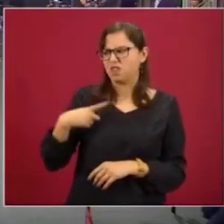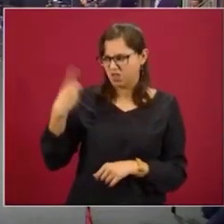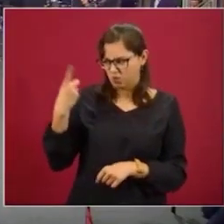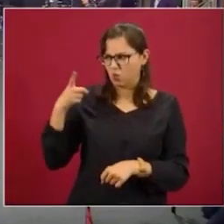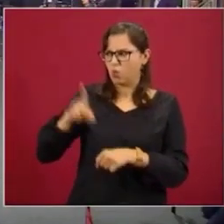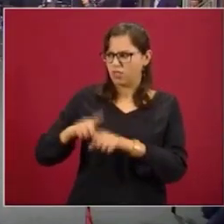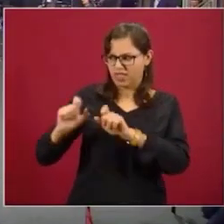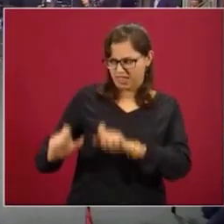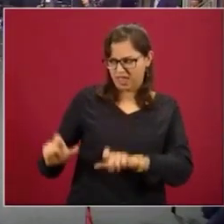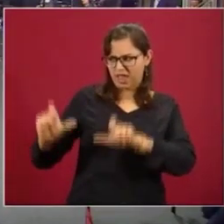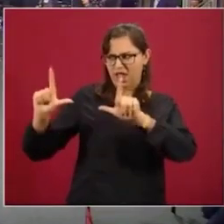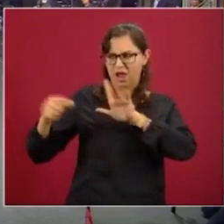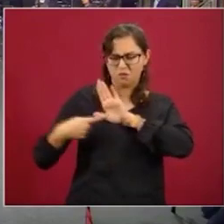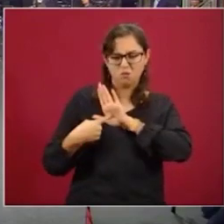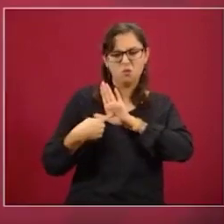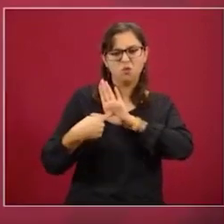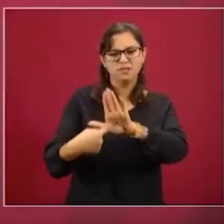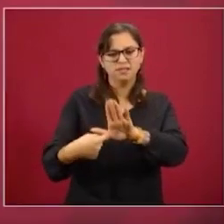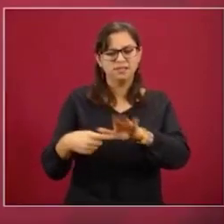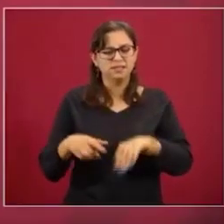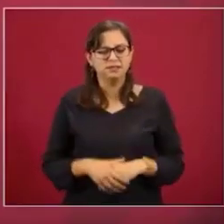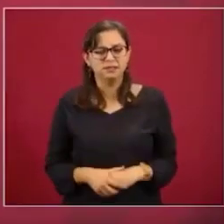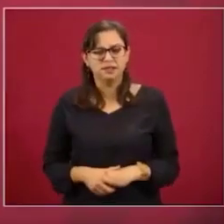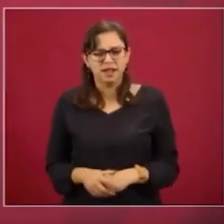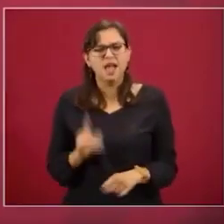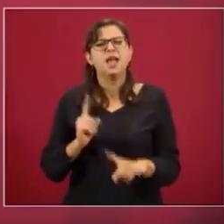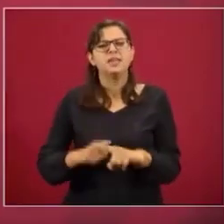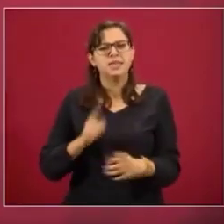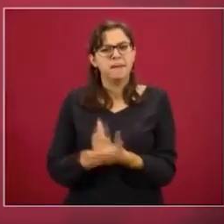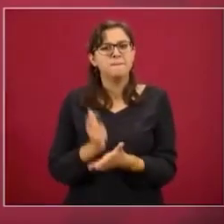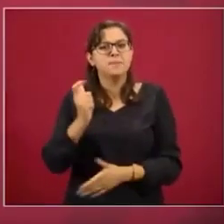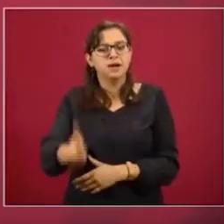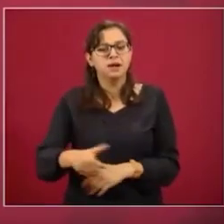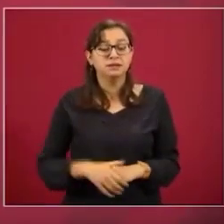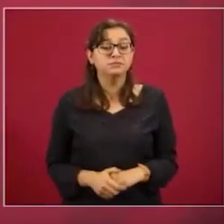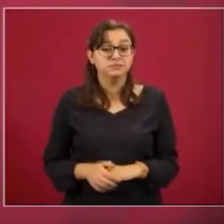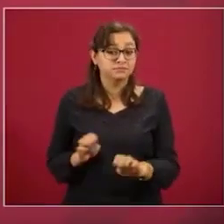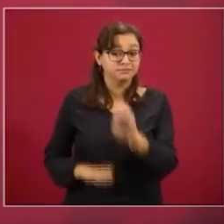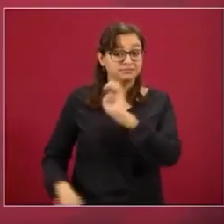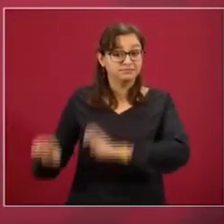y financiado por corporaciones económicas.